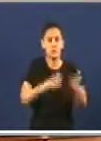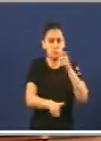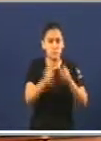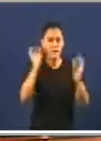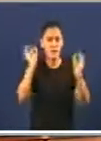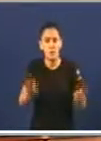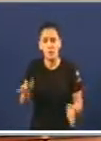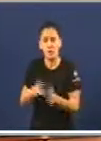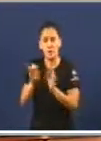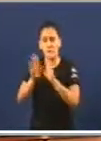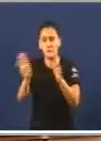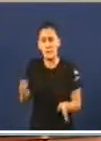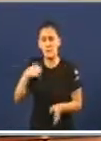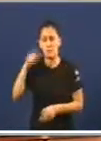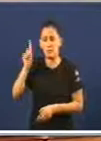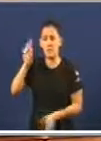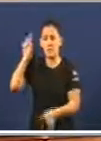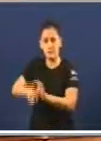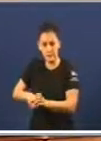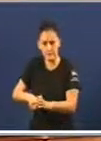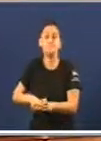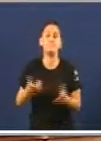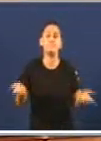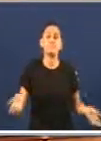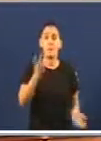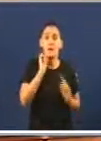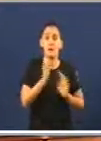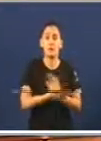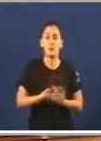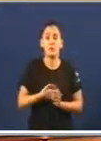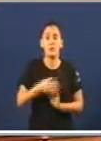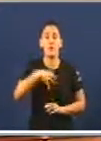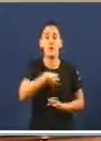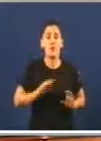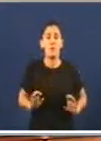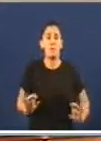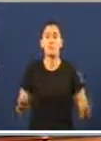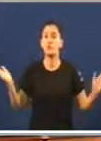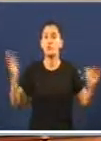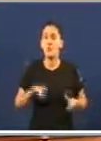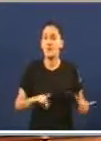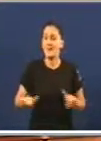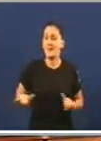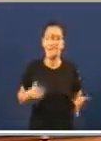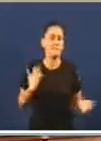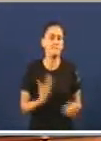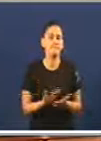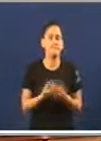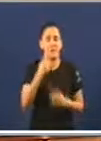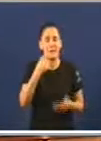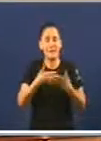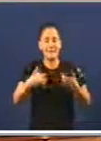mesma mesa da que tamén formo parte. No caso da función de impulso, non existe ningún garante do cumprimento dos